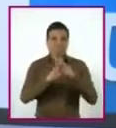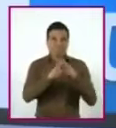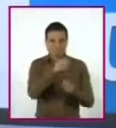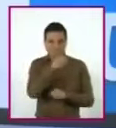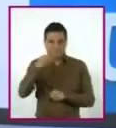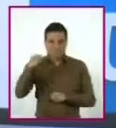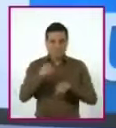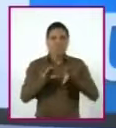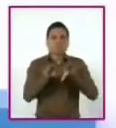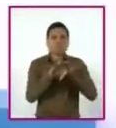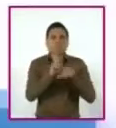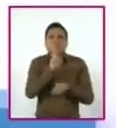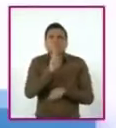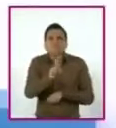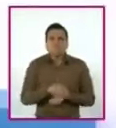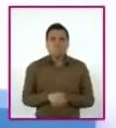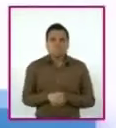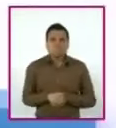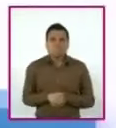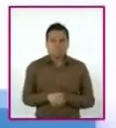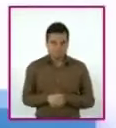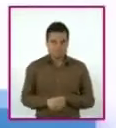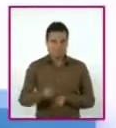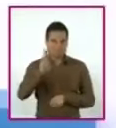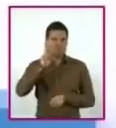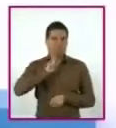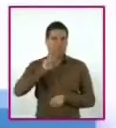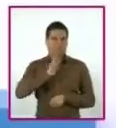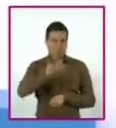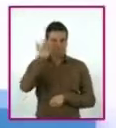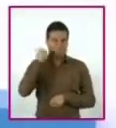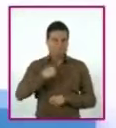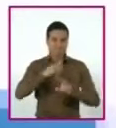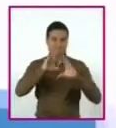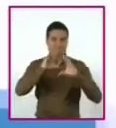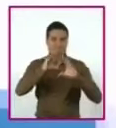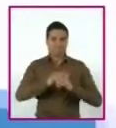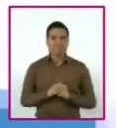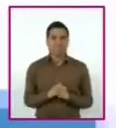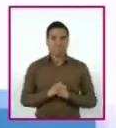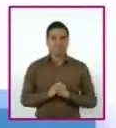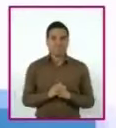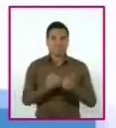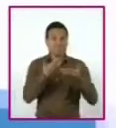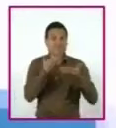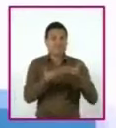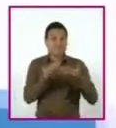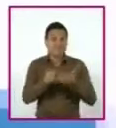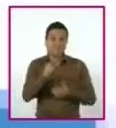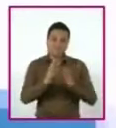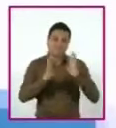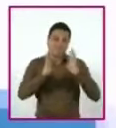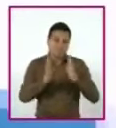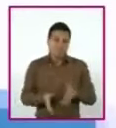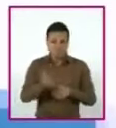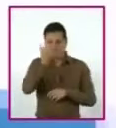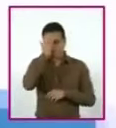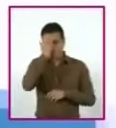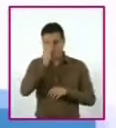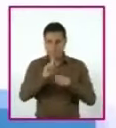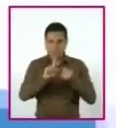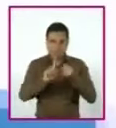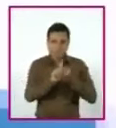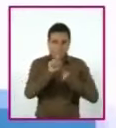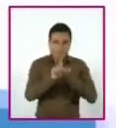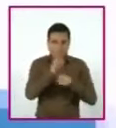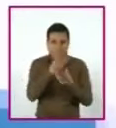dragón. Acompáñeme a descubrirlo. Es importante que ahora que conocemos la solución de problemas por